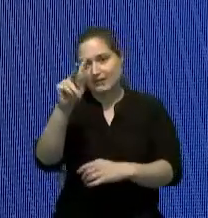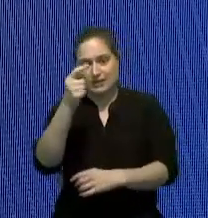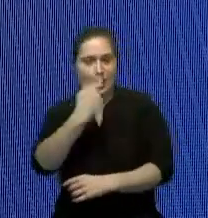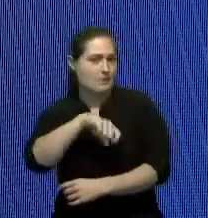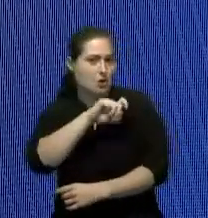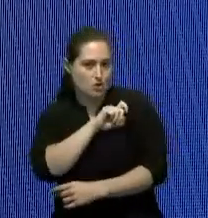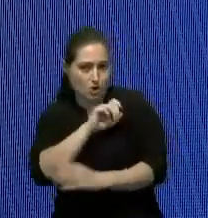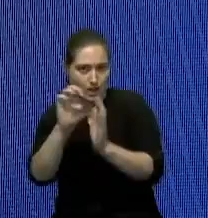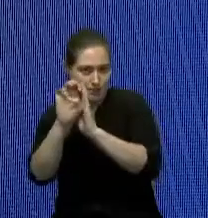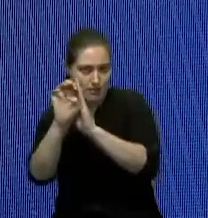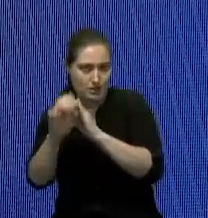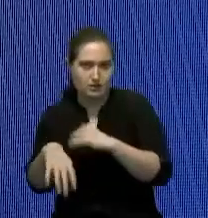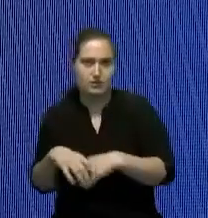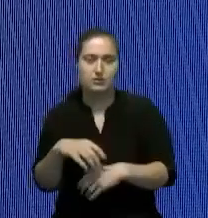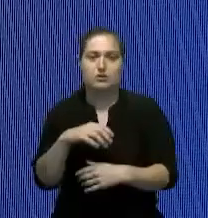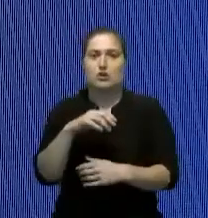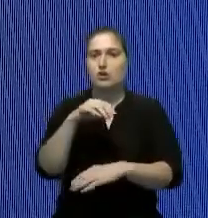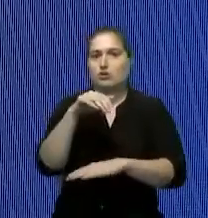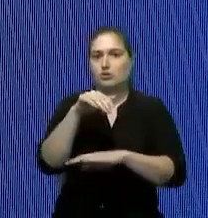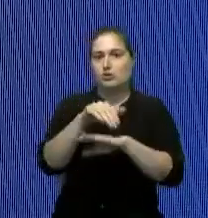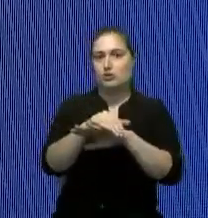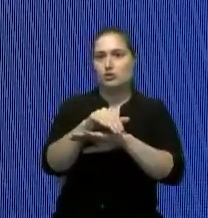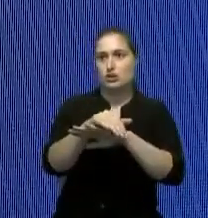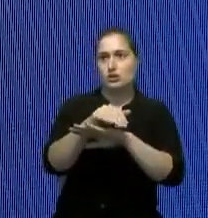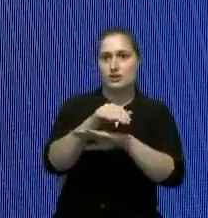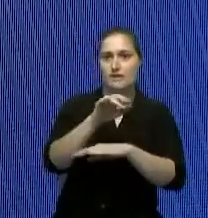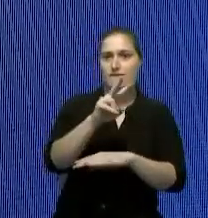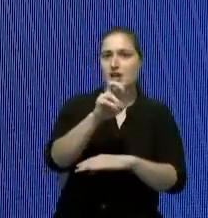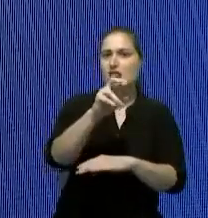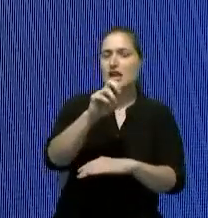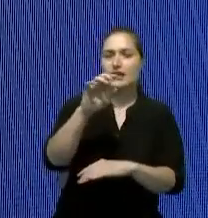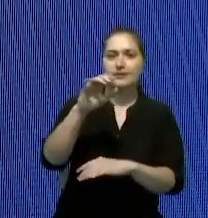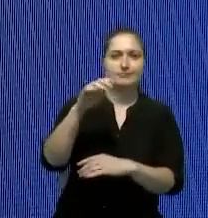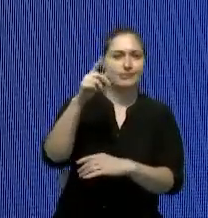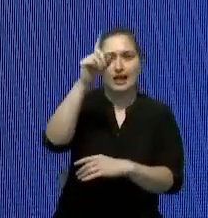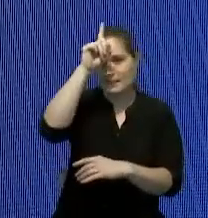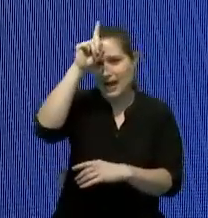o la Deutsche Welle en Alemania y también otras